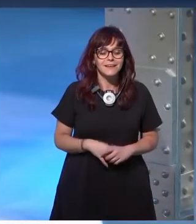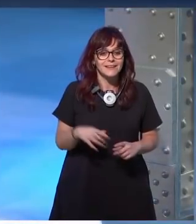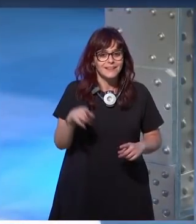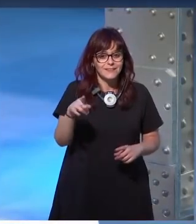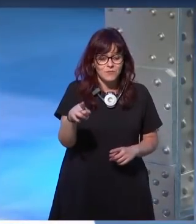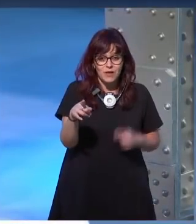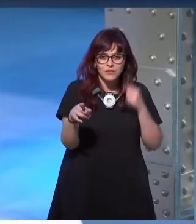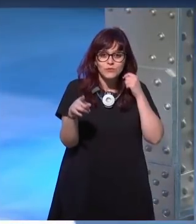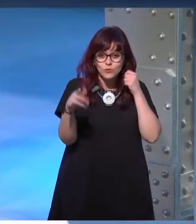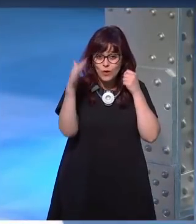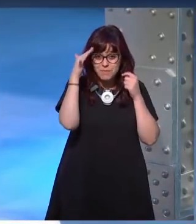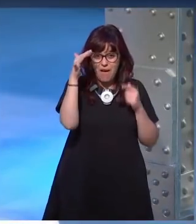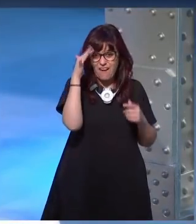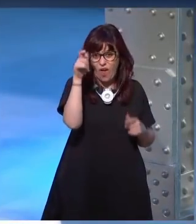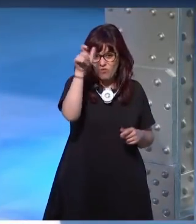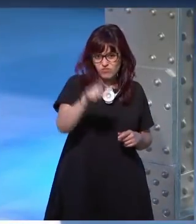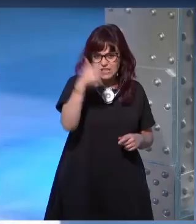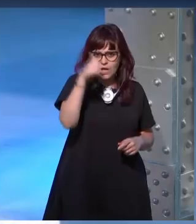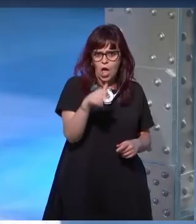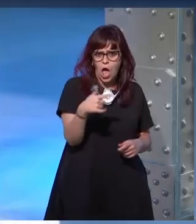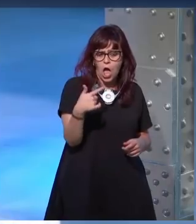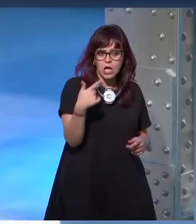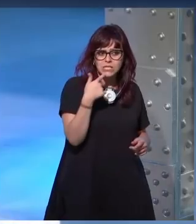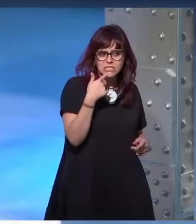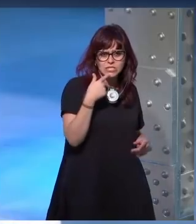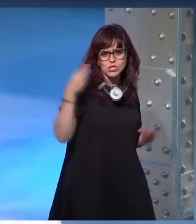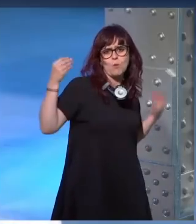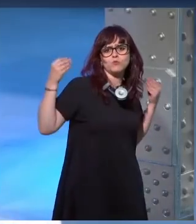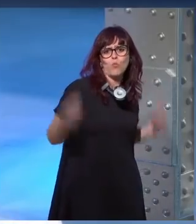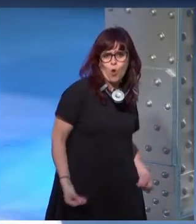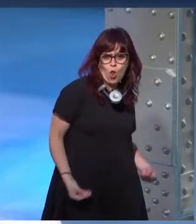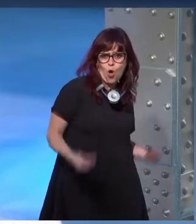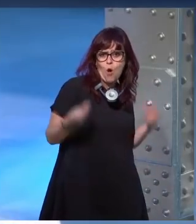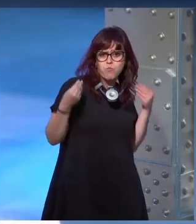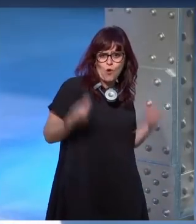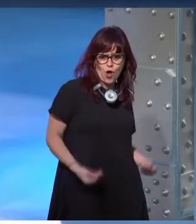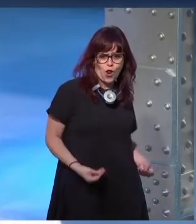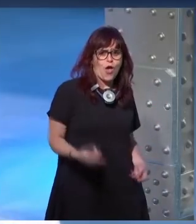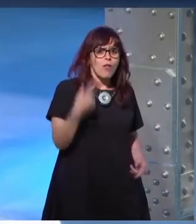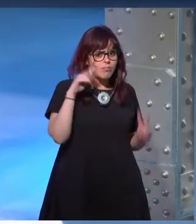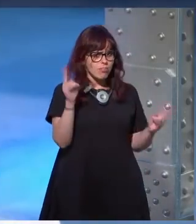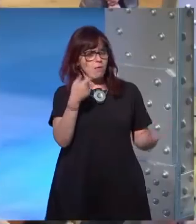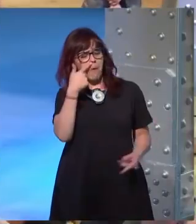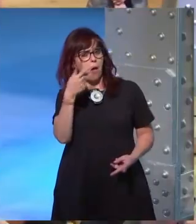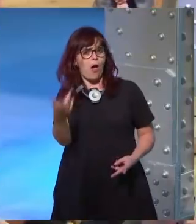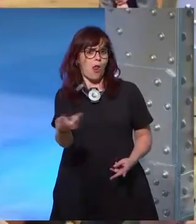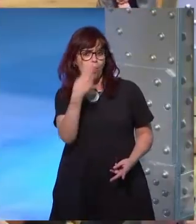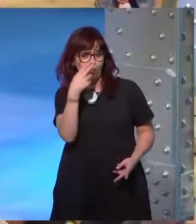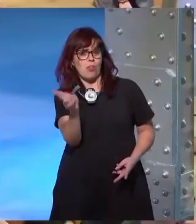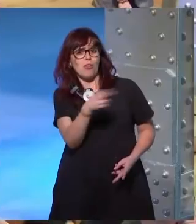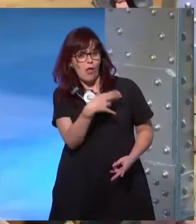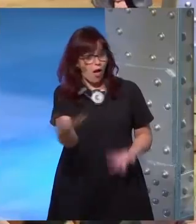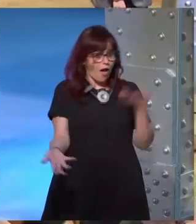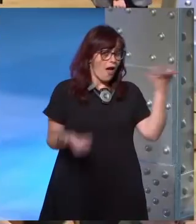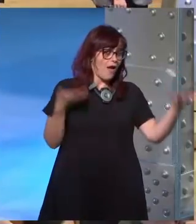¿te imaginas a un tío diciendo somos buenos de verdad somos buenos en serio